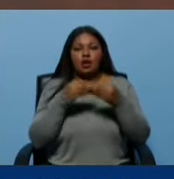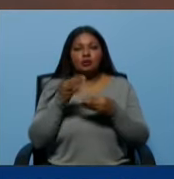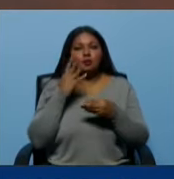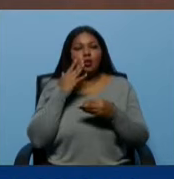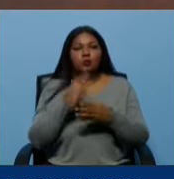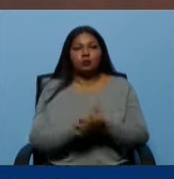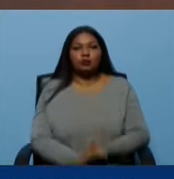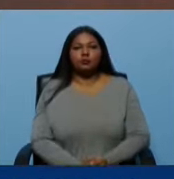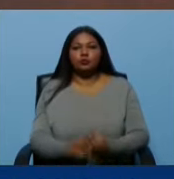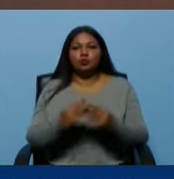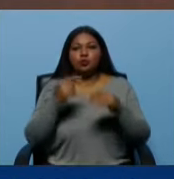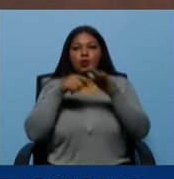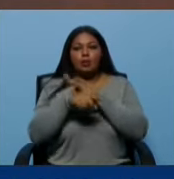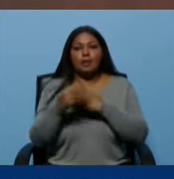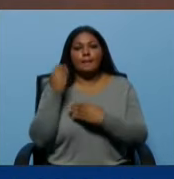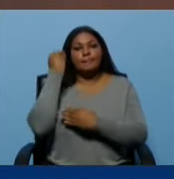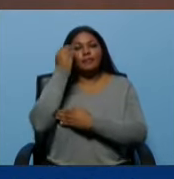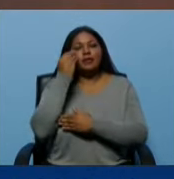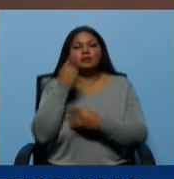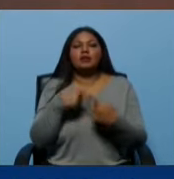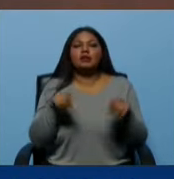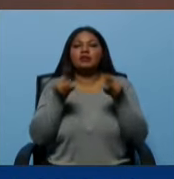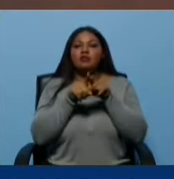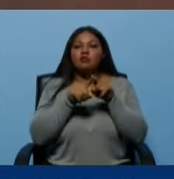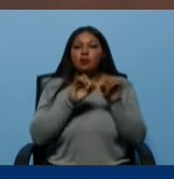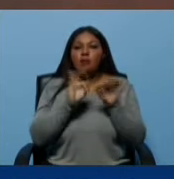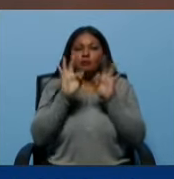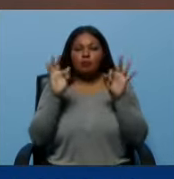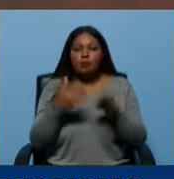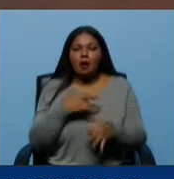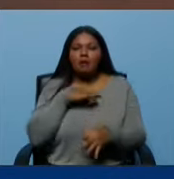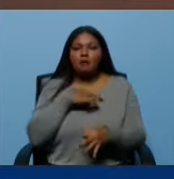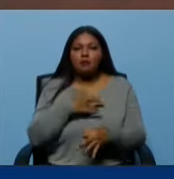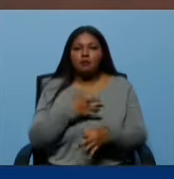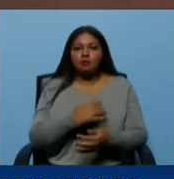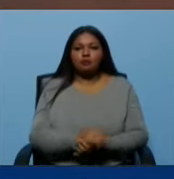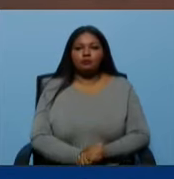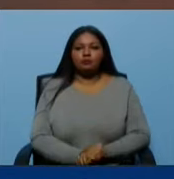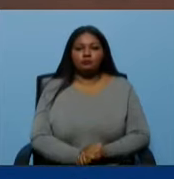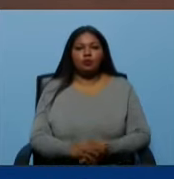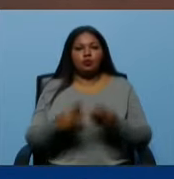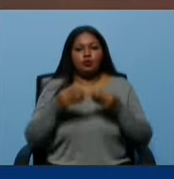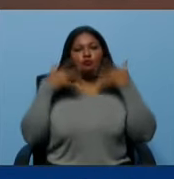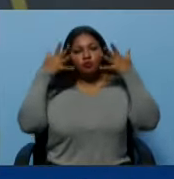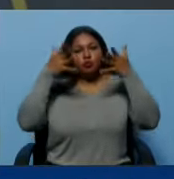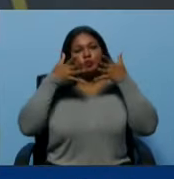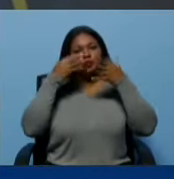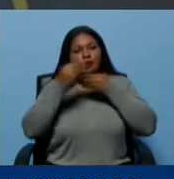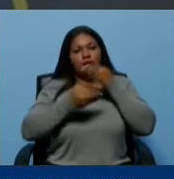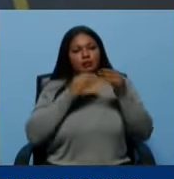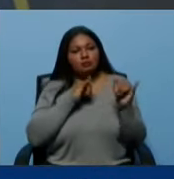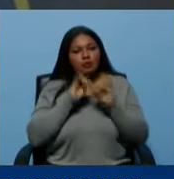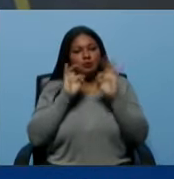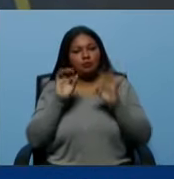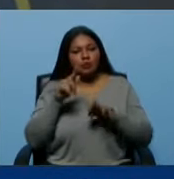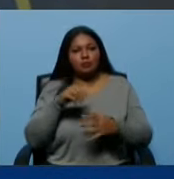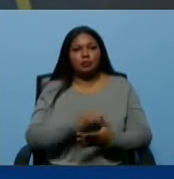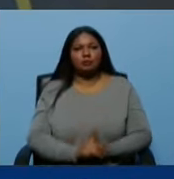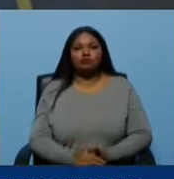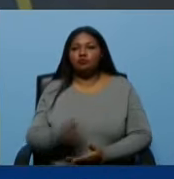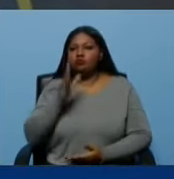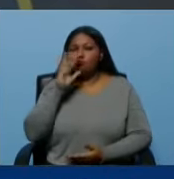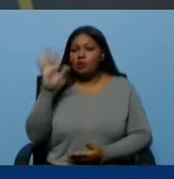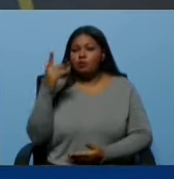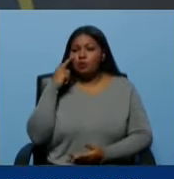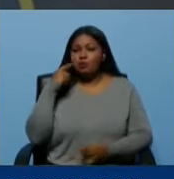parece que todos opinan igual y uno es el extraño, pero pareciera que todo fuera formado para que fuese así. Sí, sin duda, sin duda. Yo